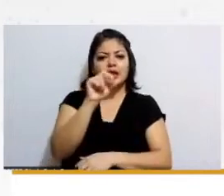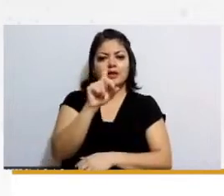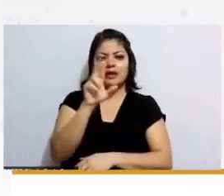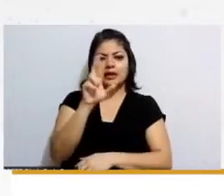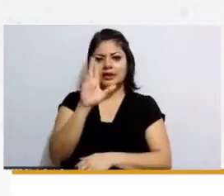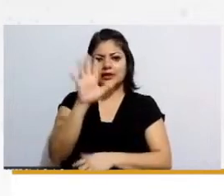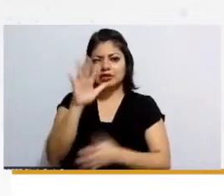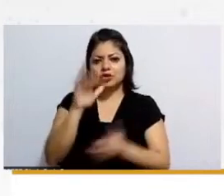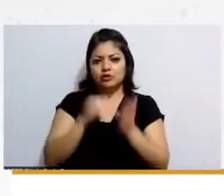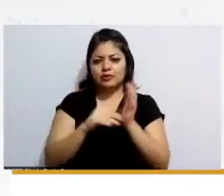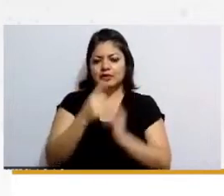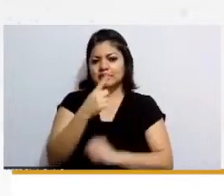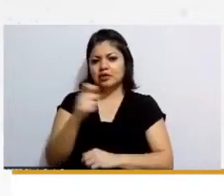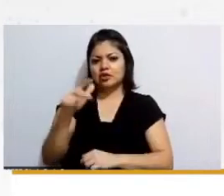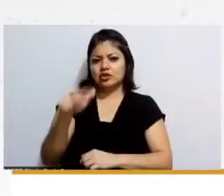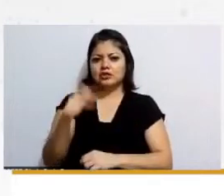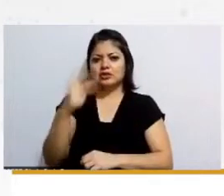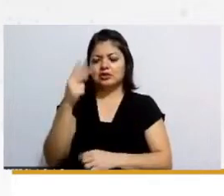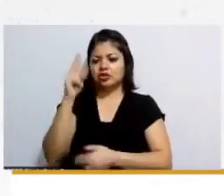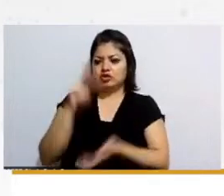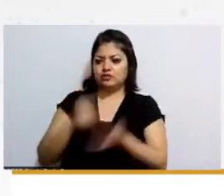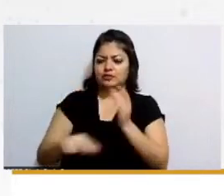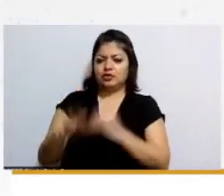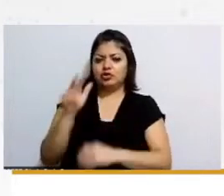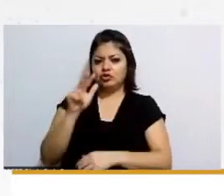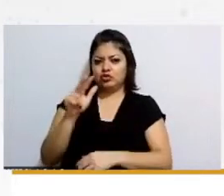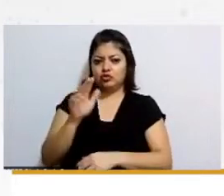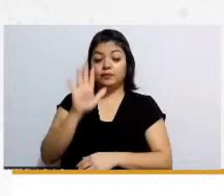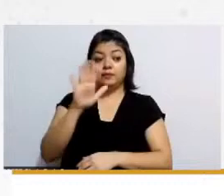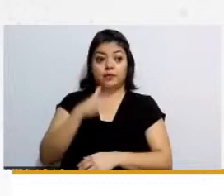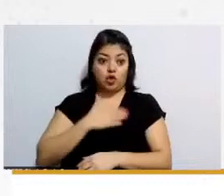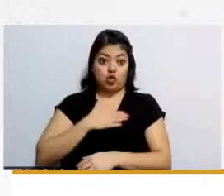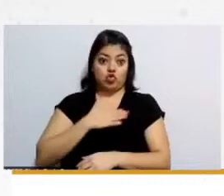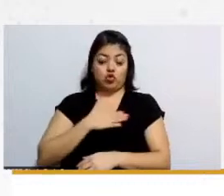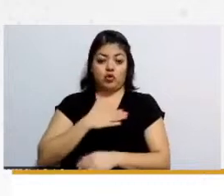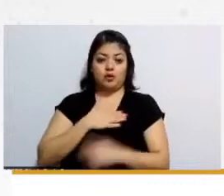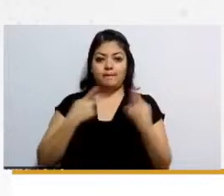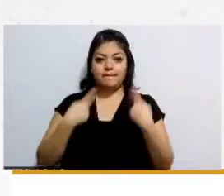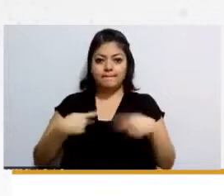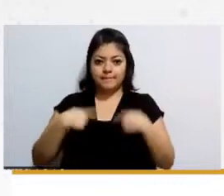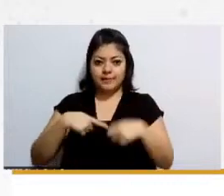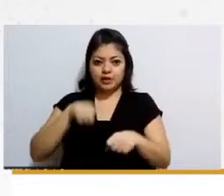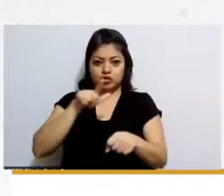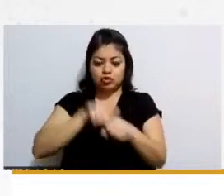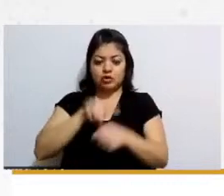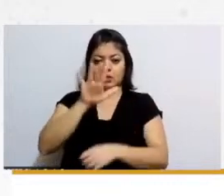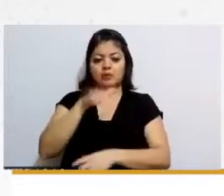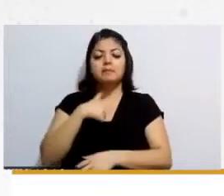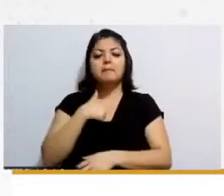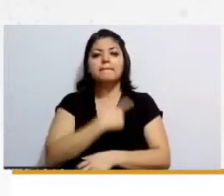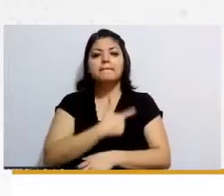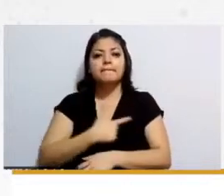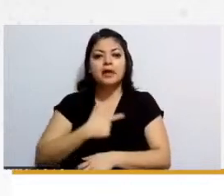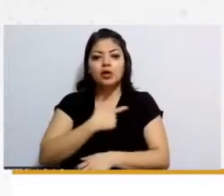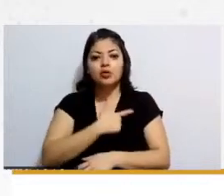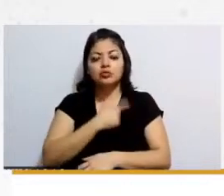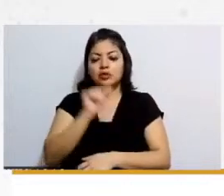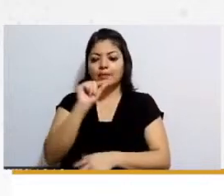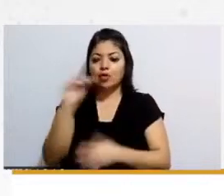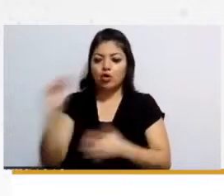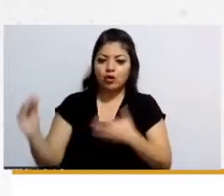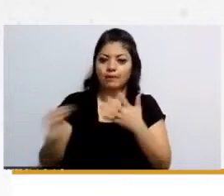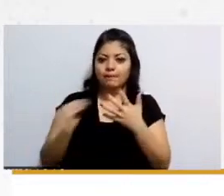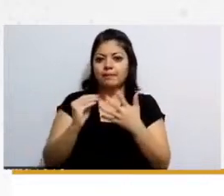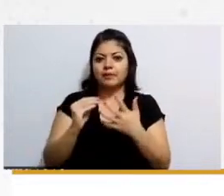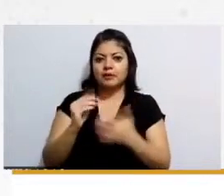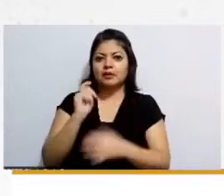5113 2018 entonces a mí en lo personal me gustaría que se agregara que es un AR